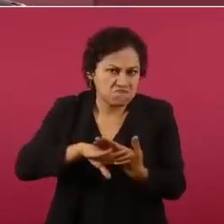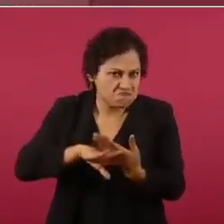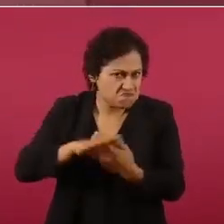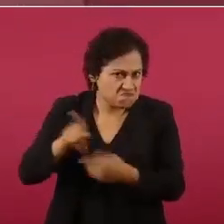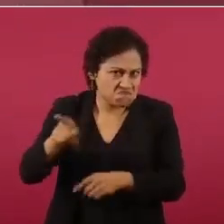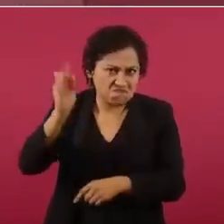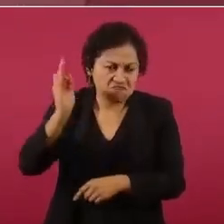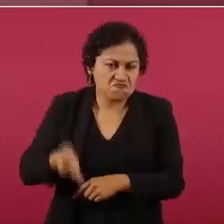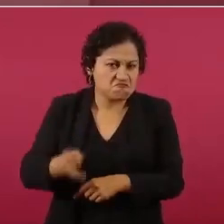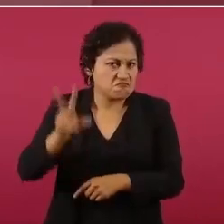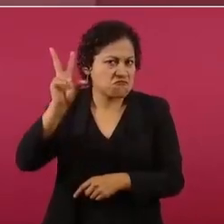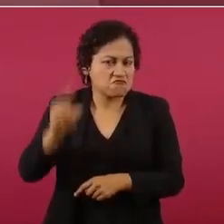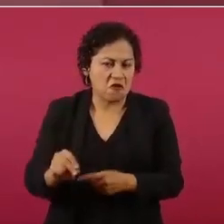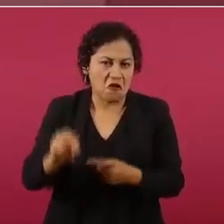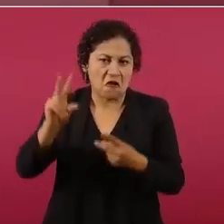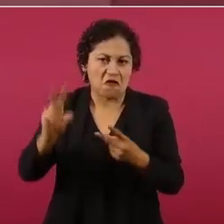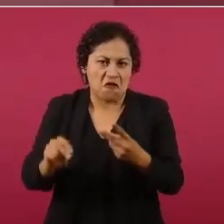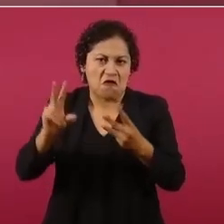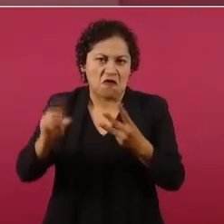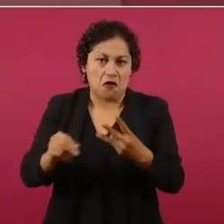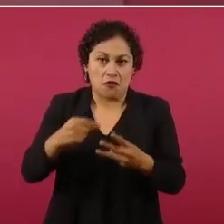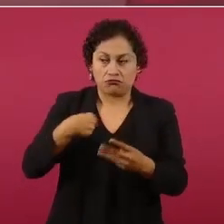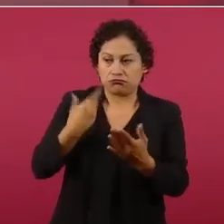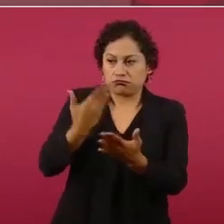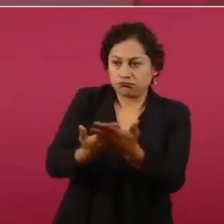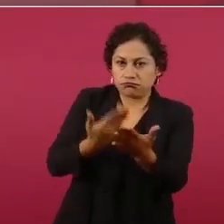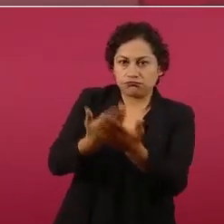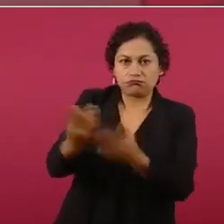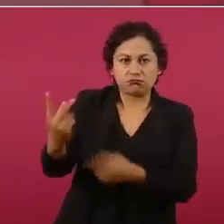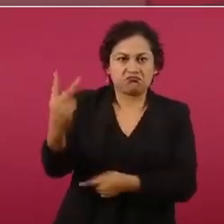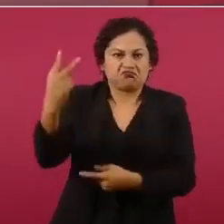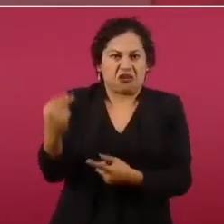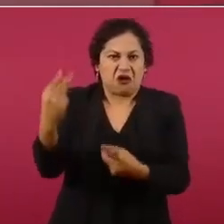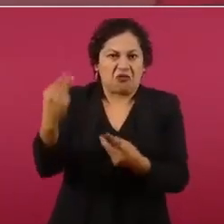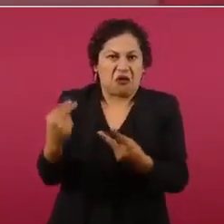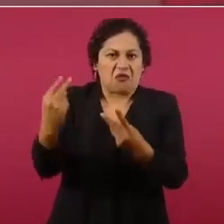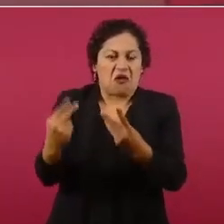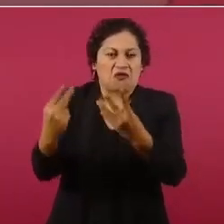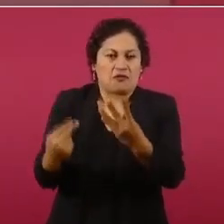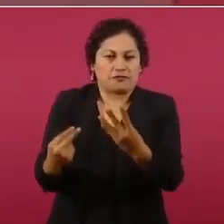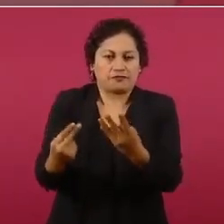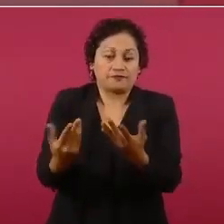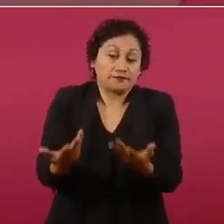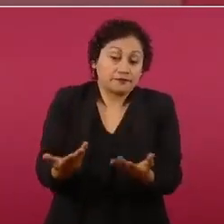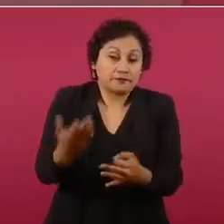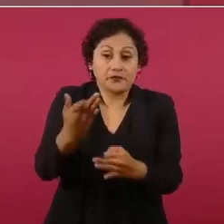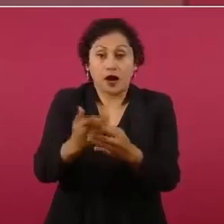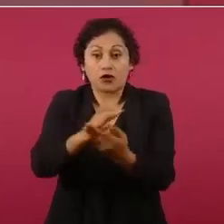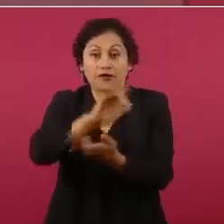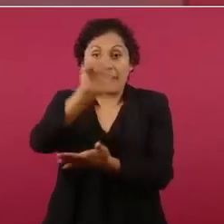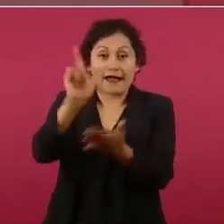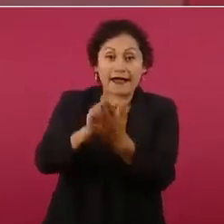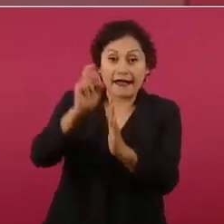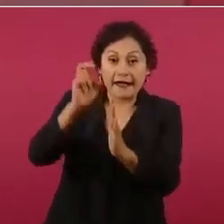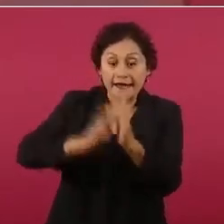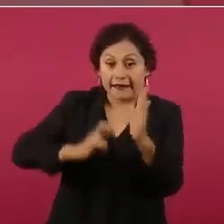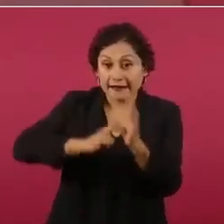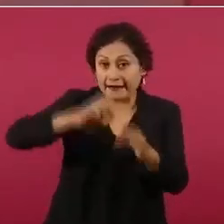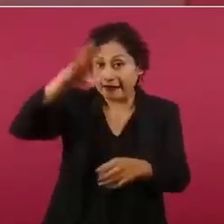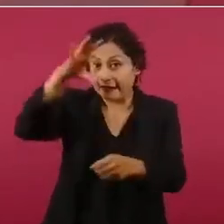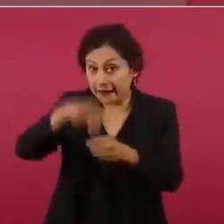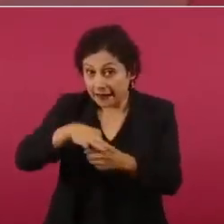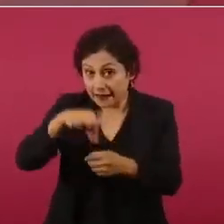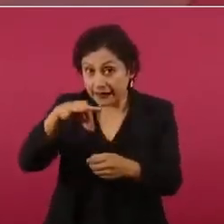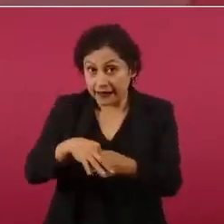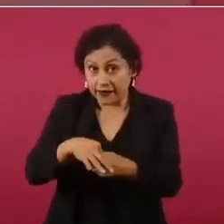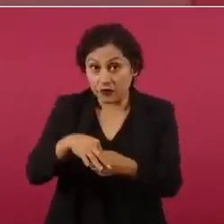han opuesto a todo y ahora se presenta lo de la reforma electoral y